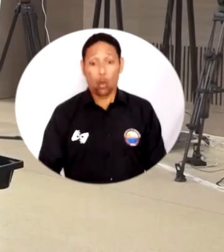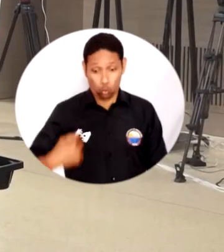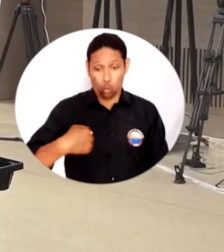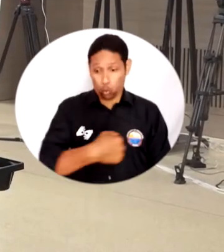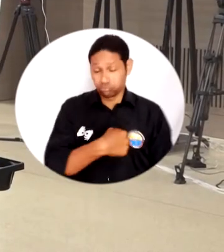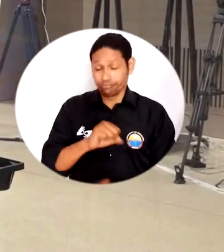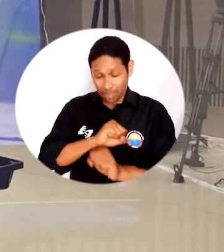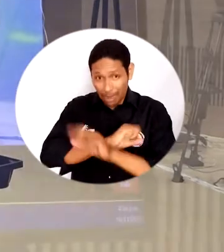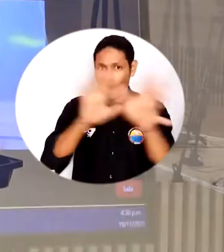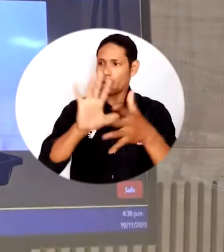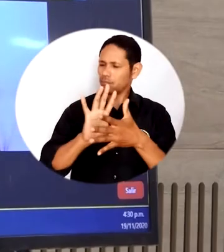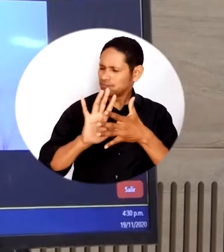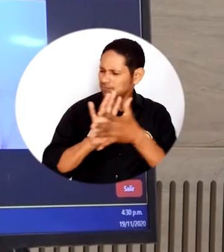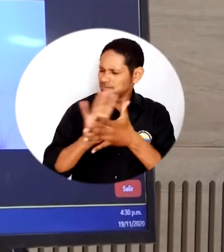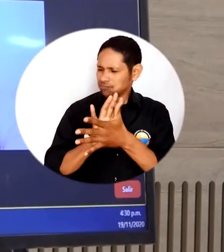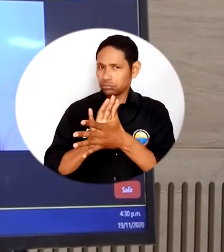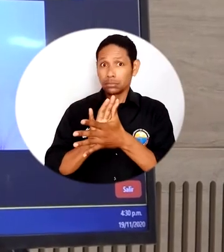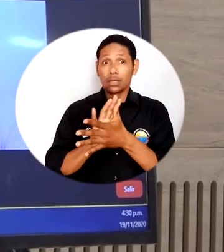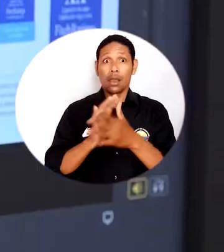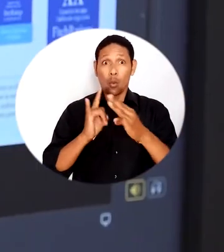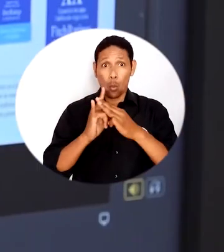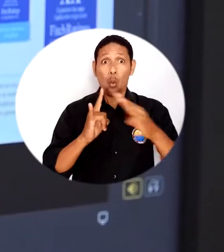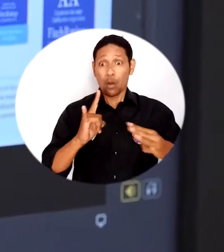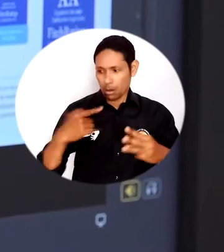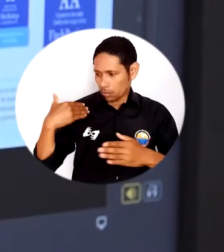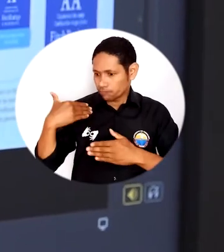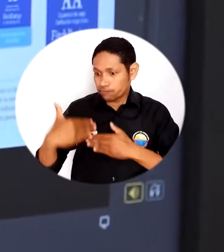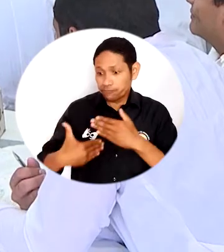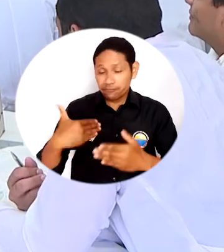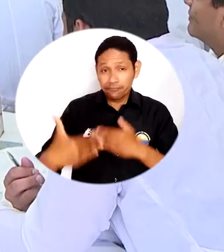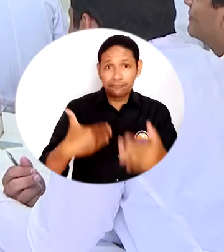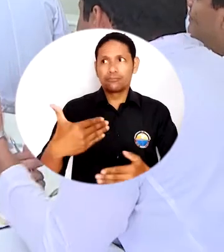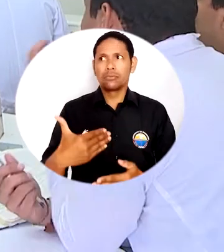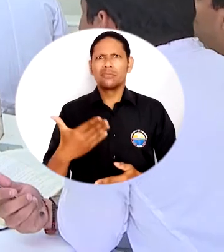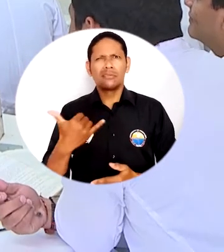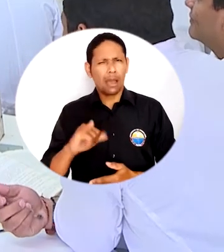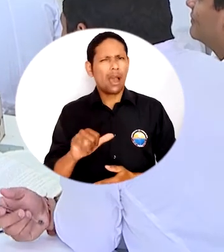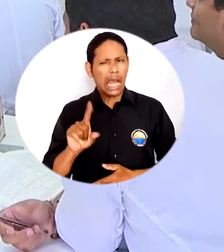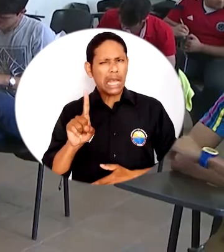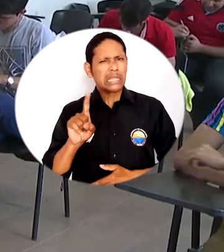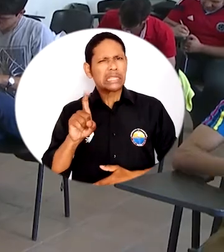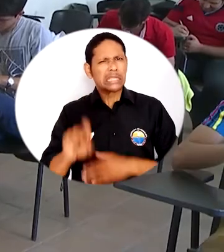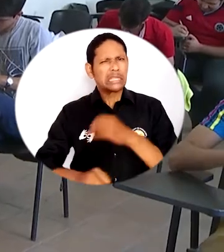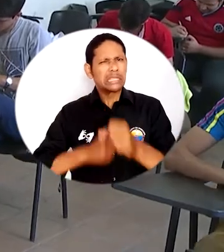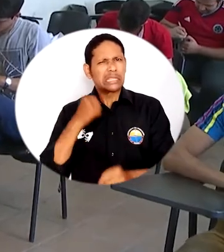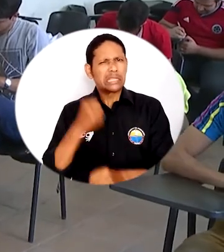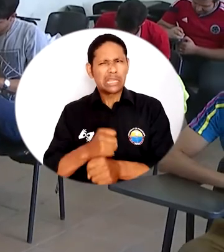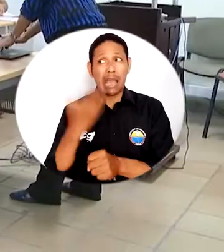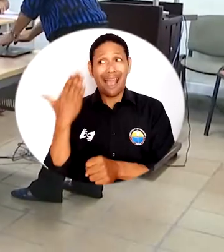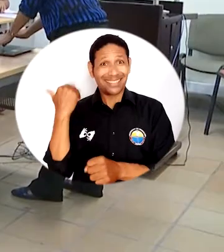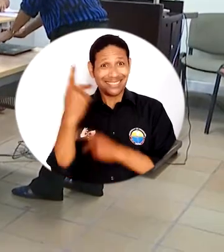Hemos sido bastante claros en cuanto al desarrollo que la universidad ha tenido en los seis años que han